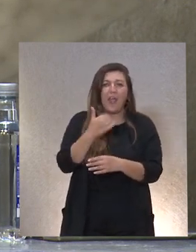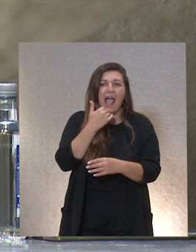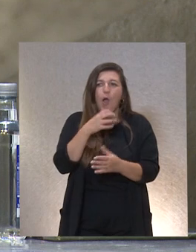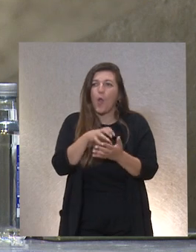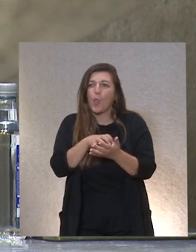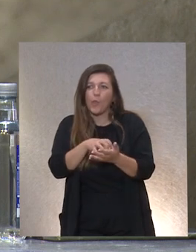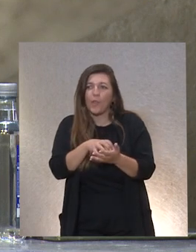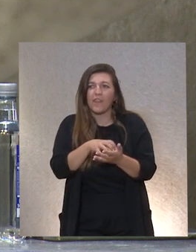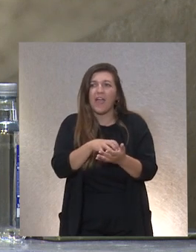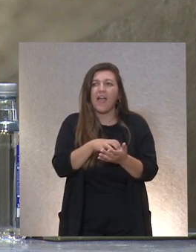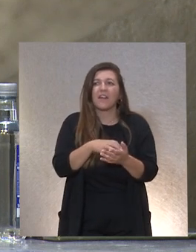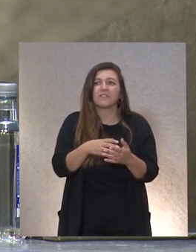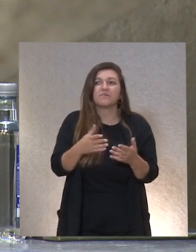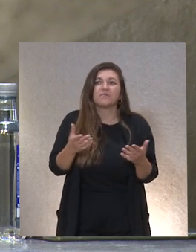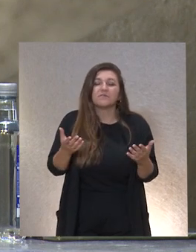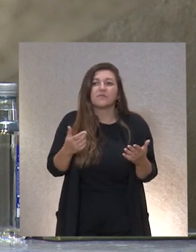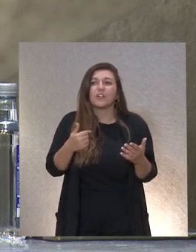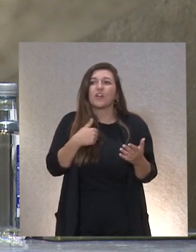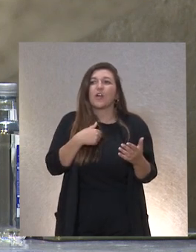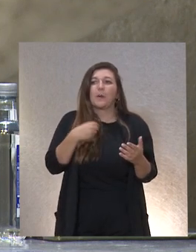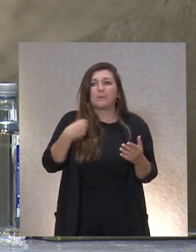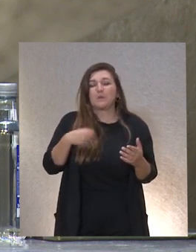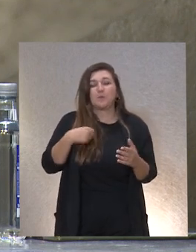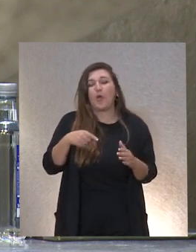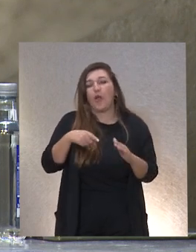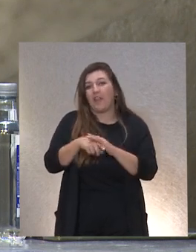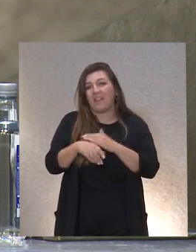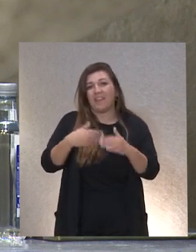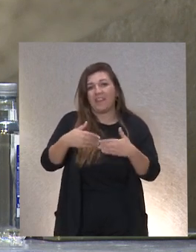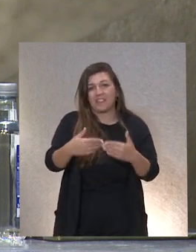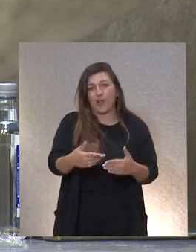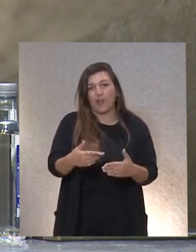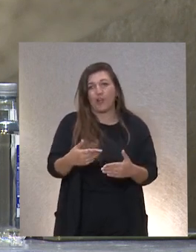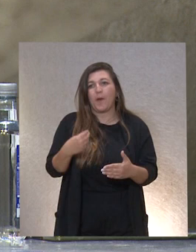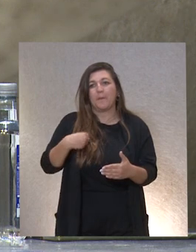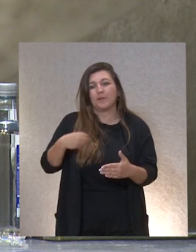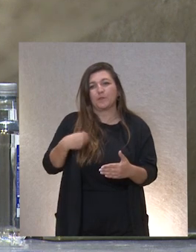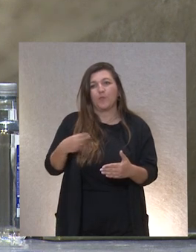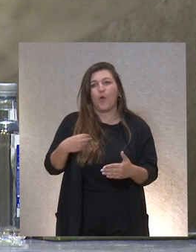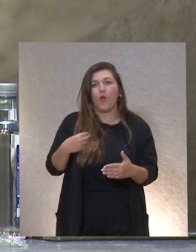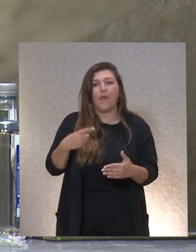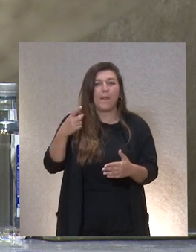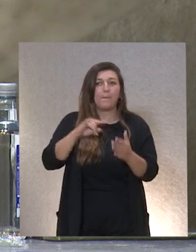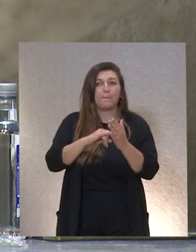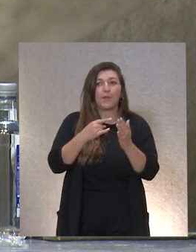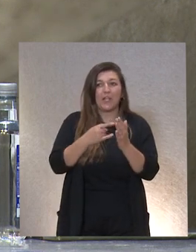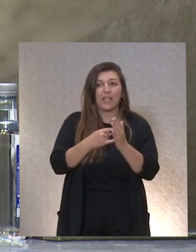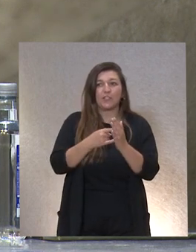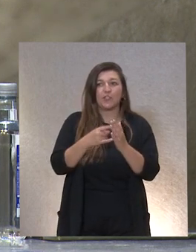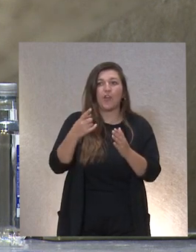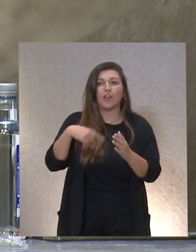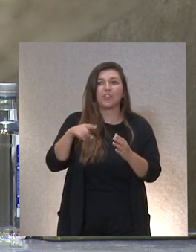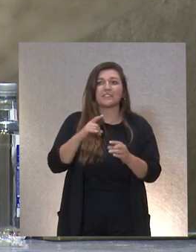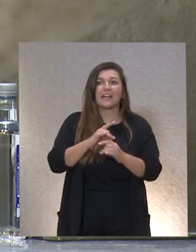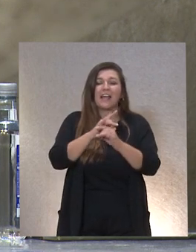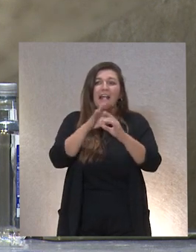duda puntual ya durante el desarrollo después posteriormente de lo que tiene que ver con el proyecto se pueden ir aclarando